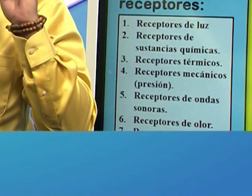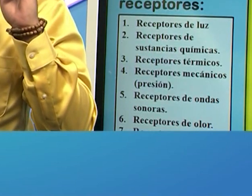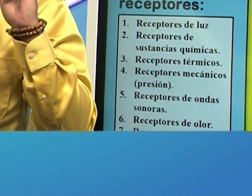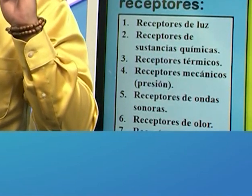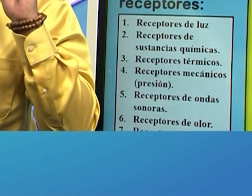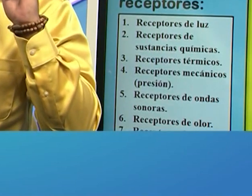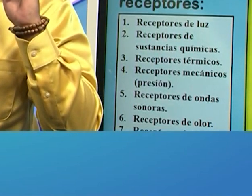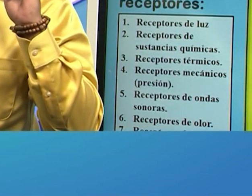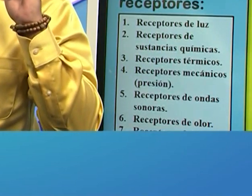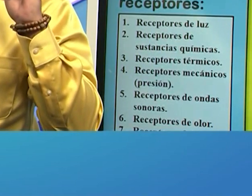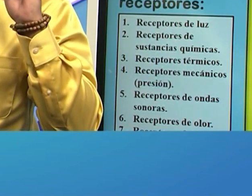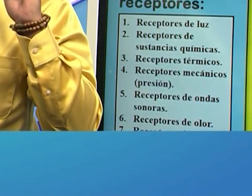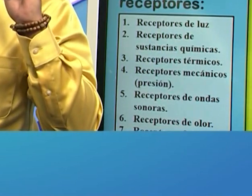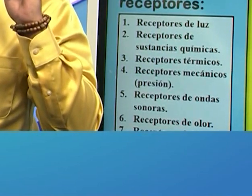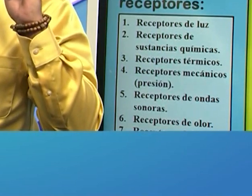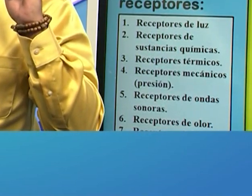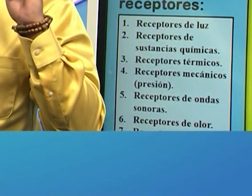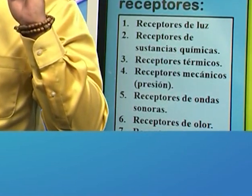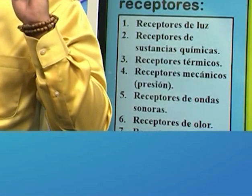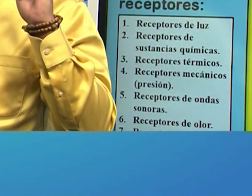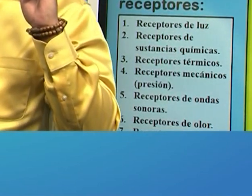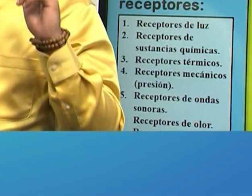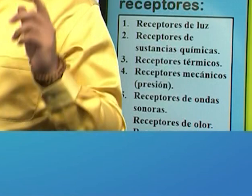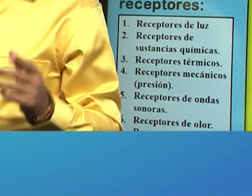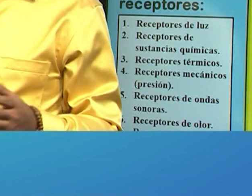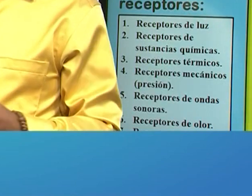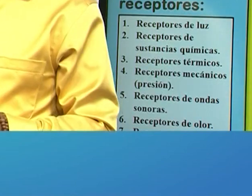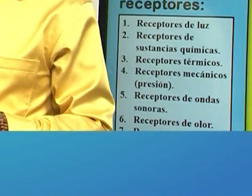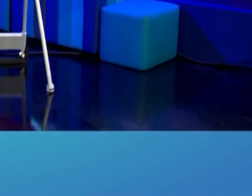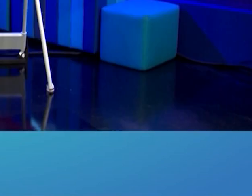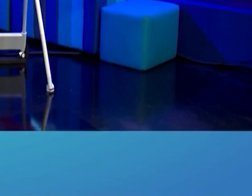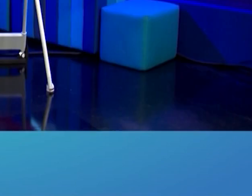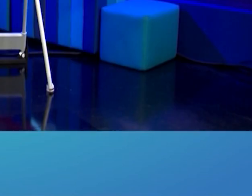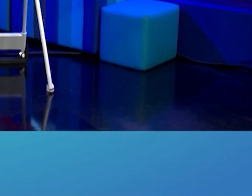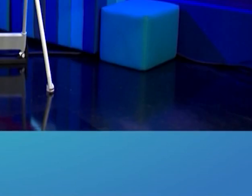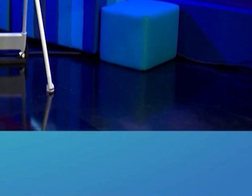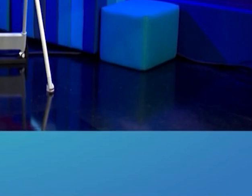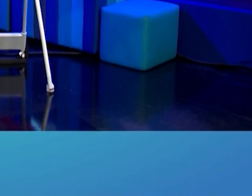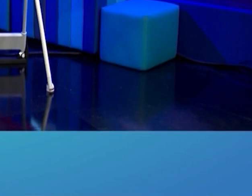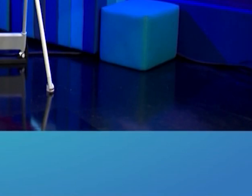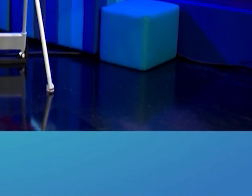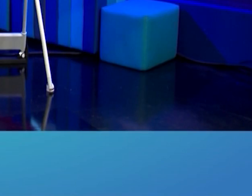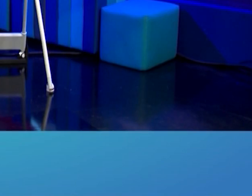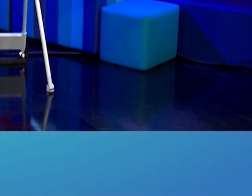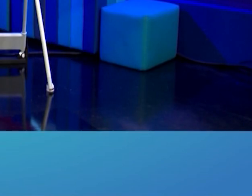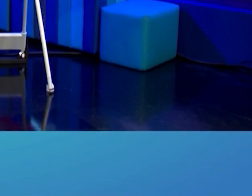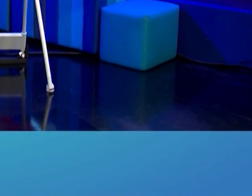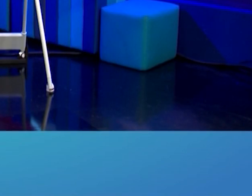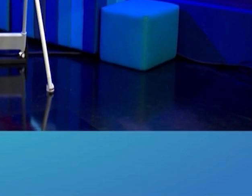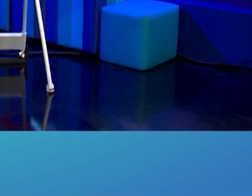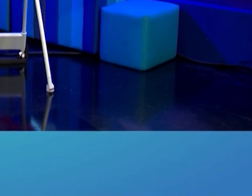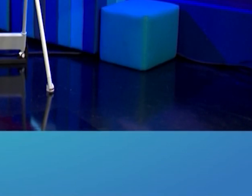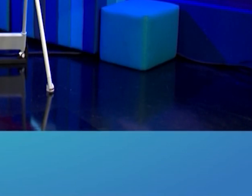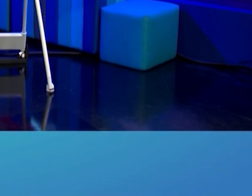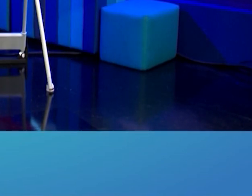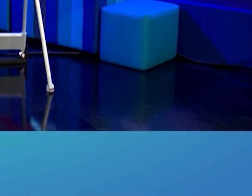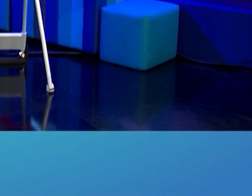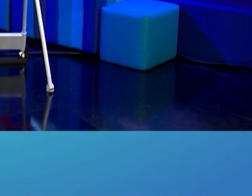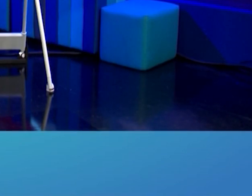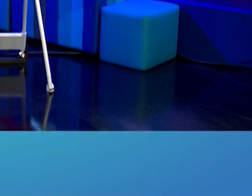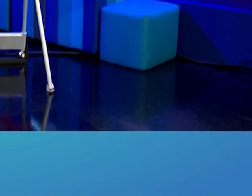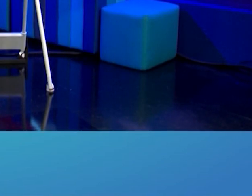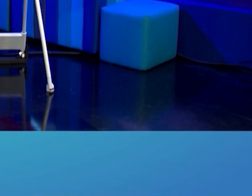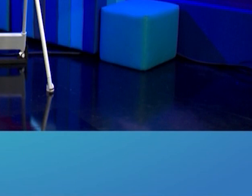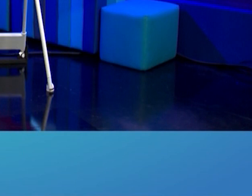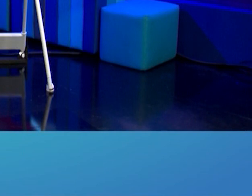corazón cuál es mi geliana y betán cursada que bueno bienvenidos entonces a esta actividad y tu escuela